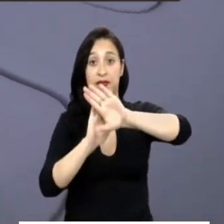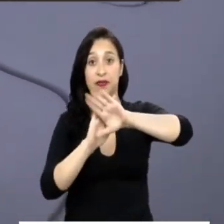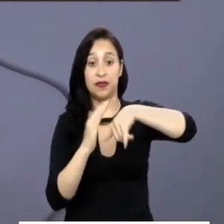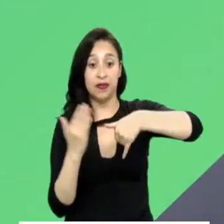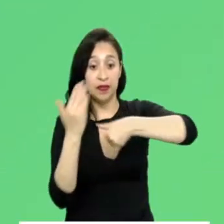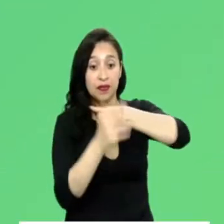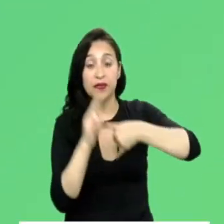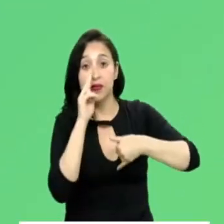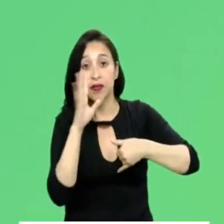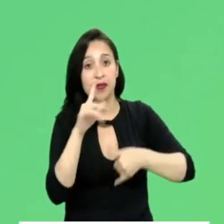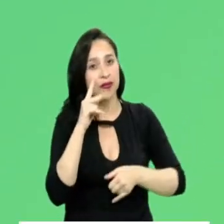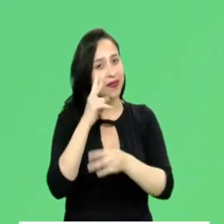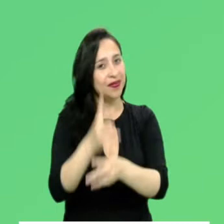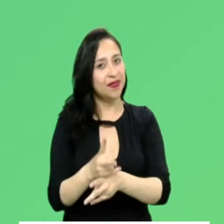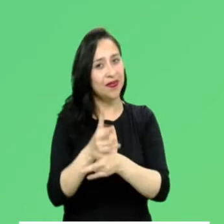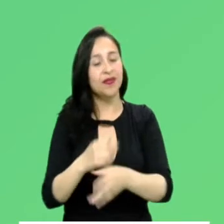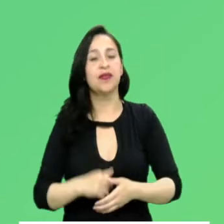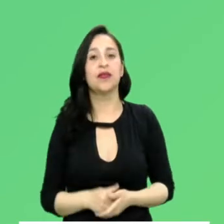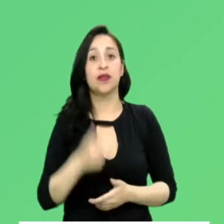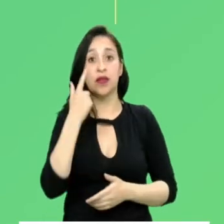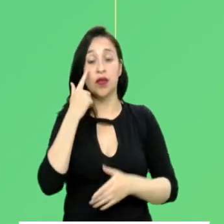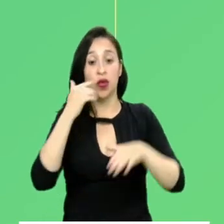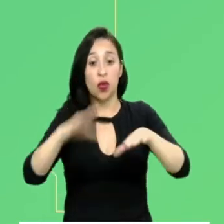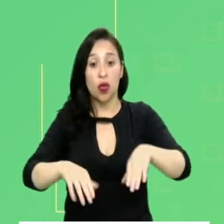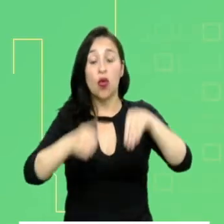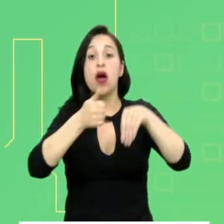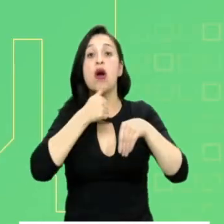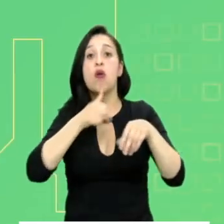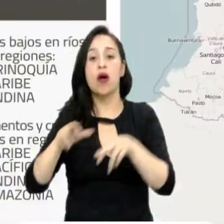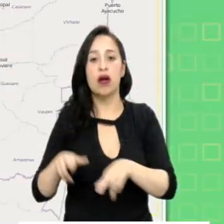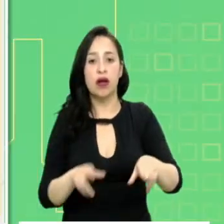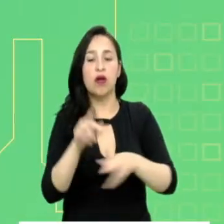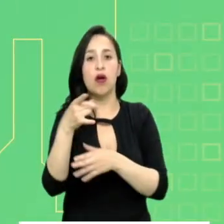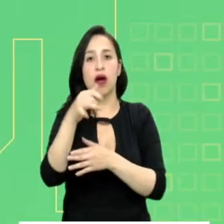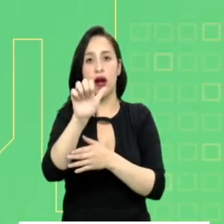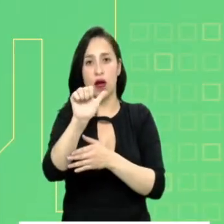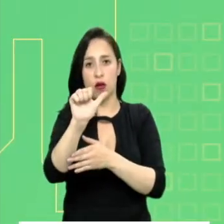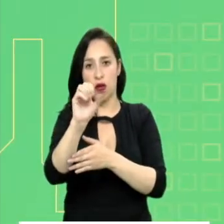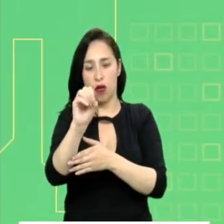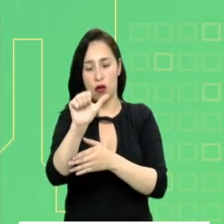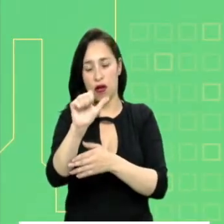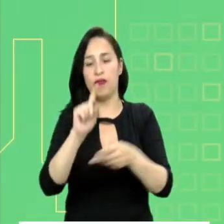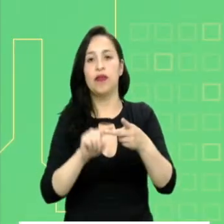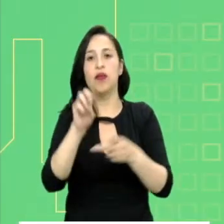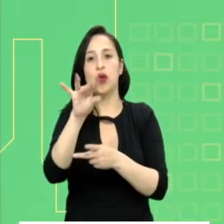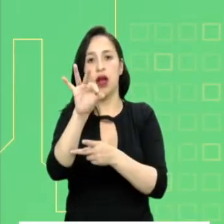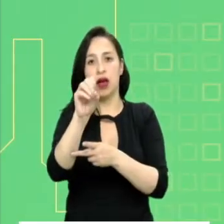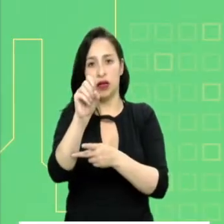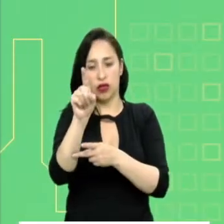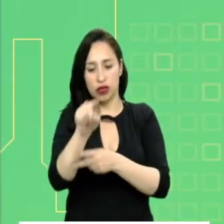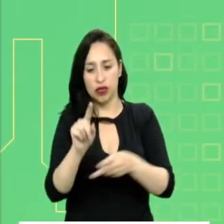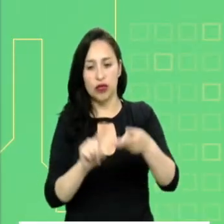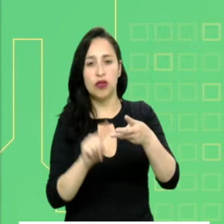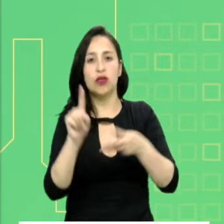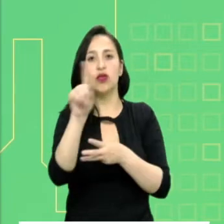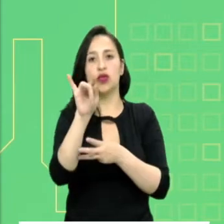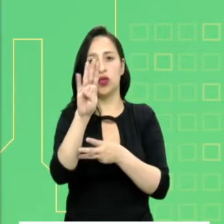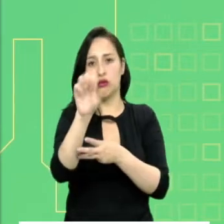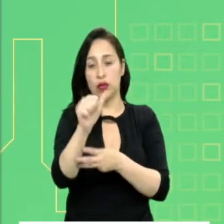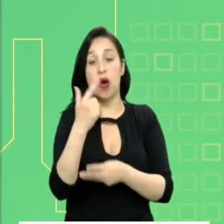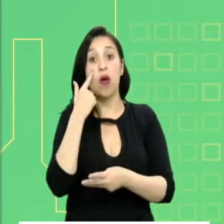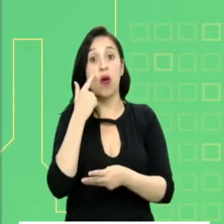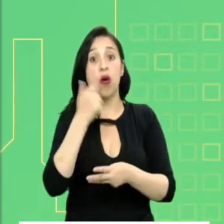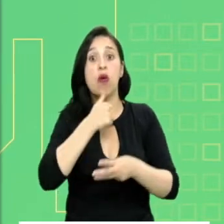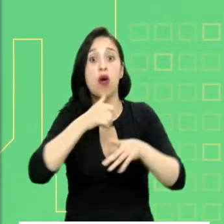A continuación, presten mucha atención a las principales alertas a nivel nacional. Alerta por disminución en los niveles de los ríos Garagoa, Mulatos